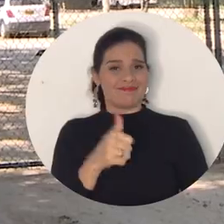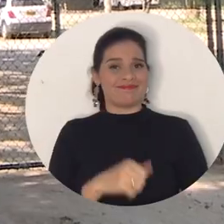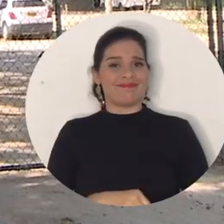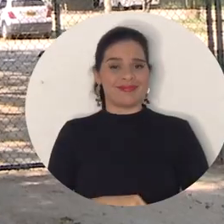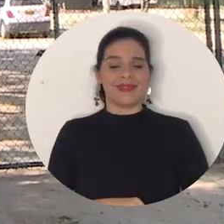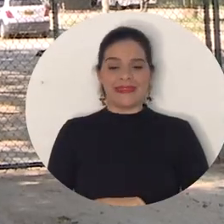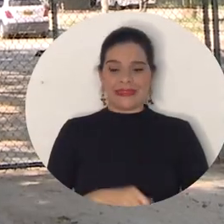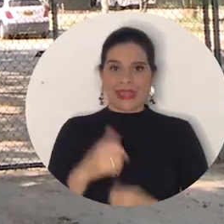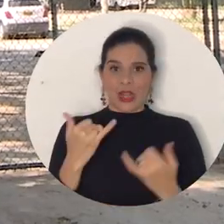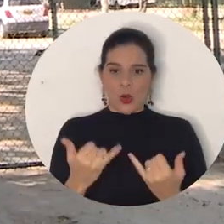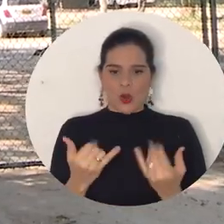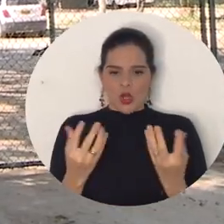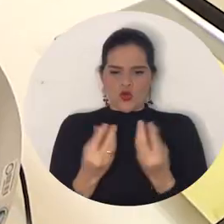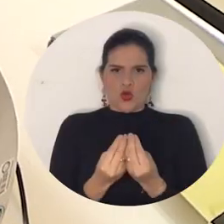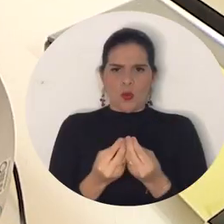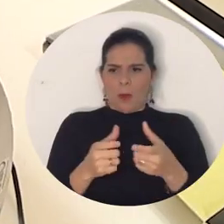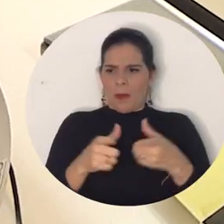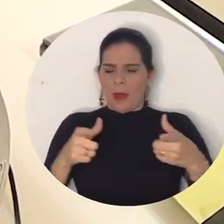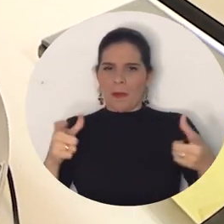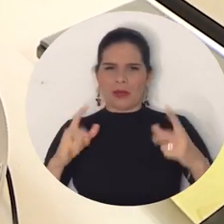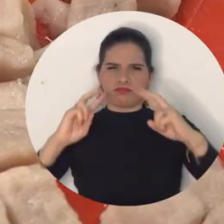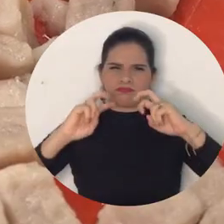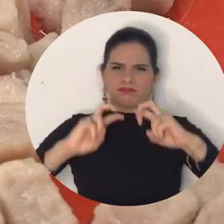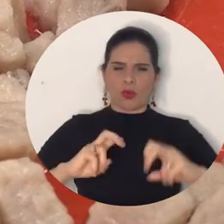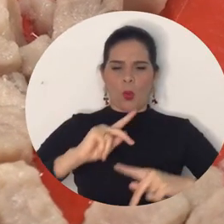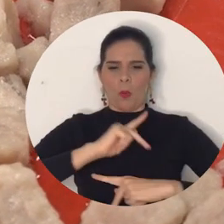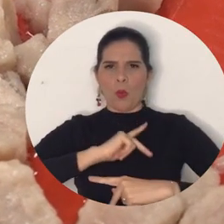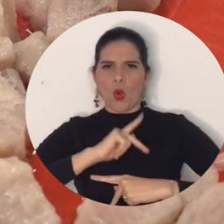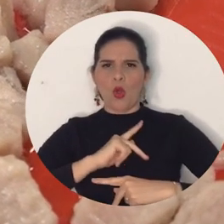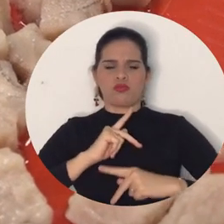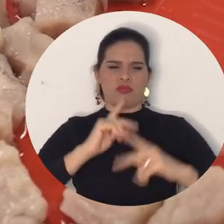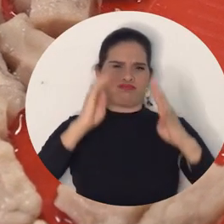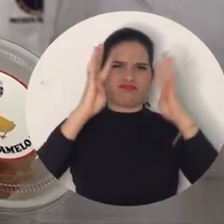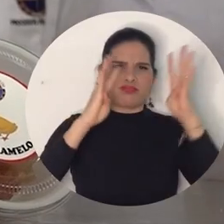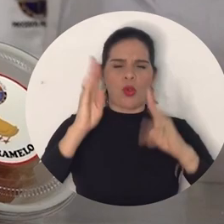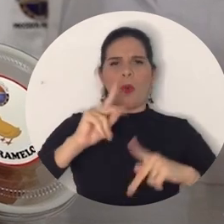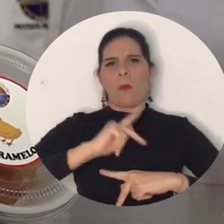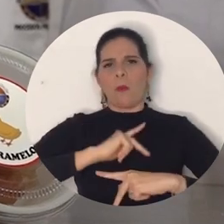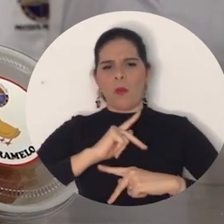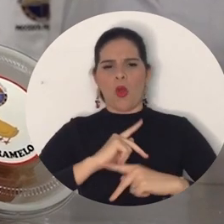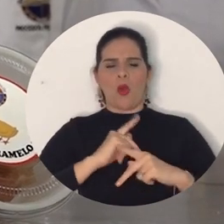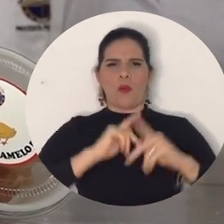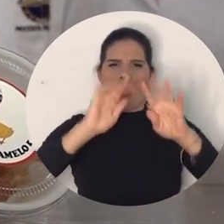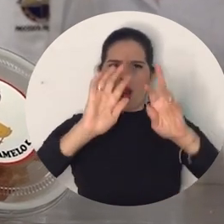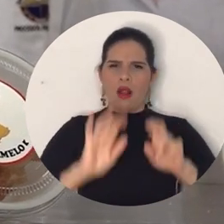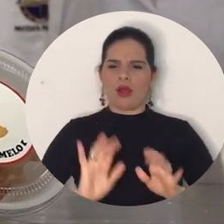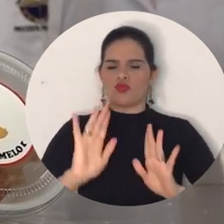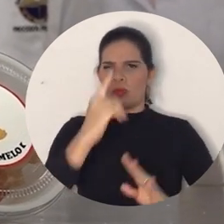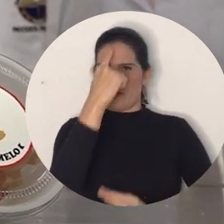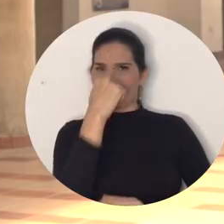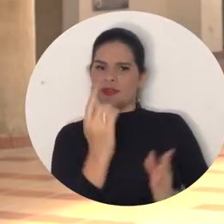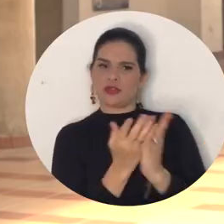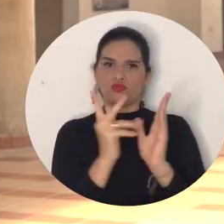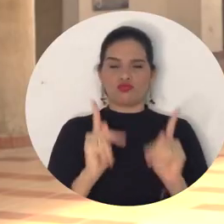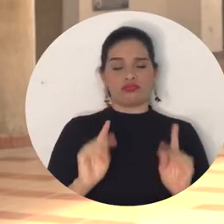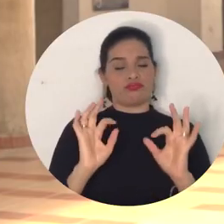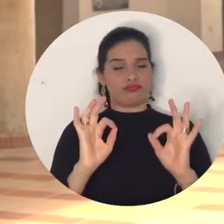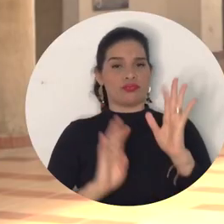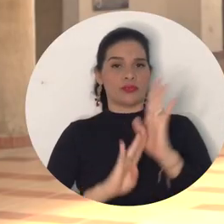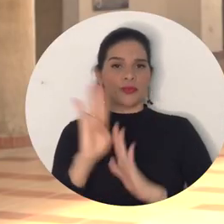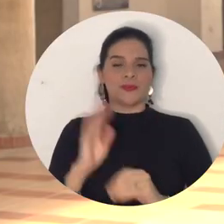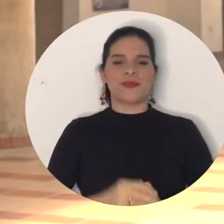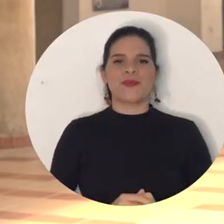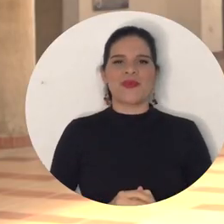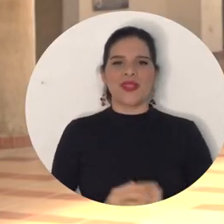los graduados. Hemos crecido en grupos de investigación, tenemos patentes, en artículos, en publicaciones, en el perfil de los estudiantes. Pudimos mostrar